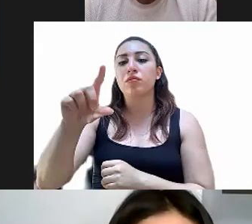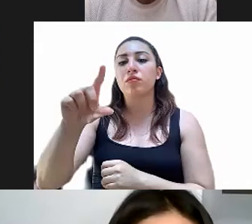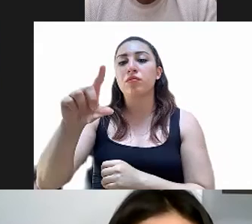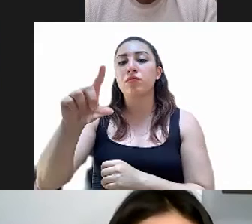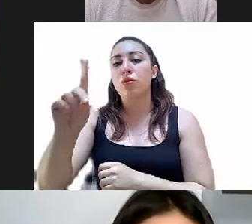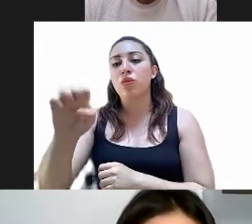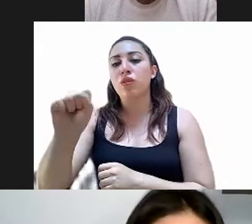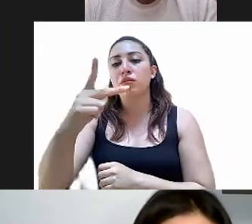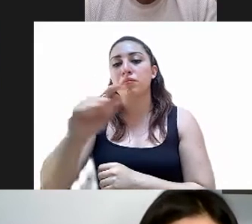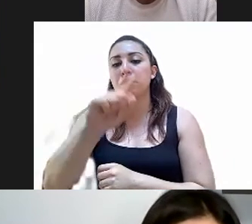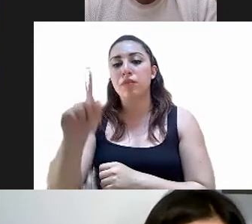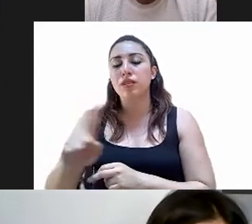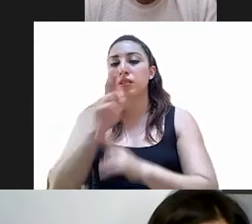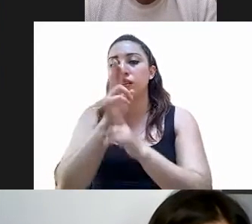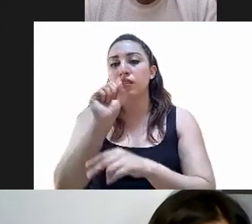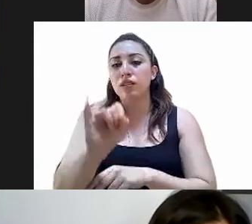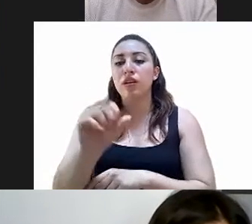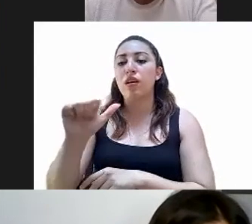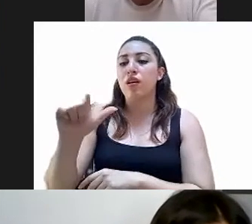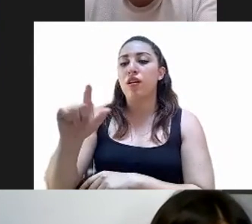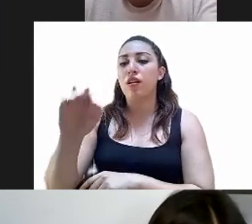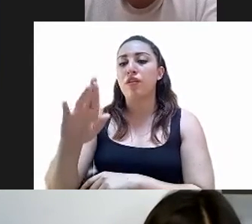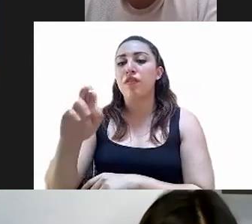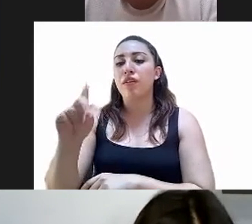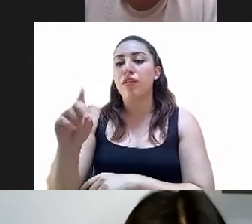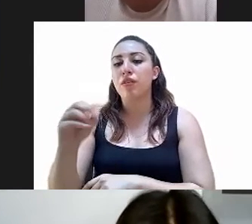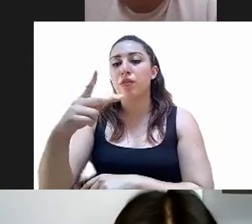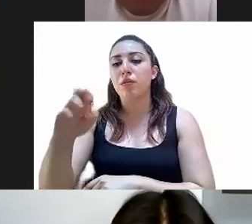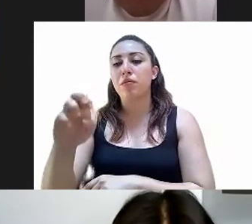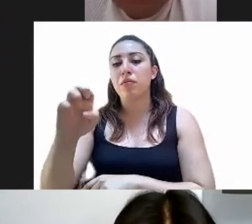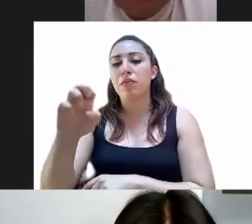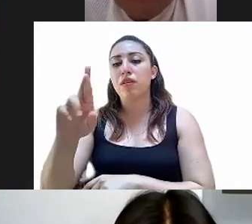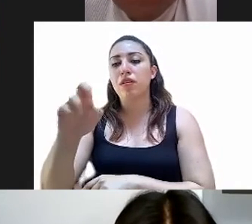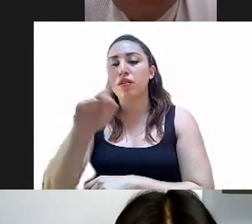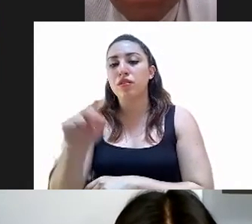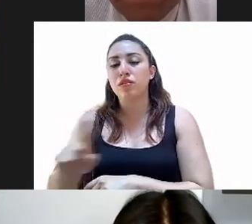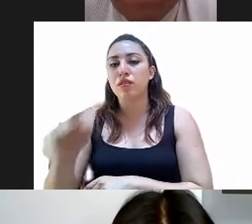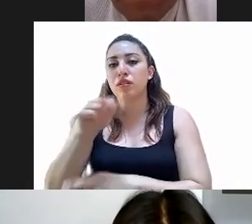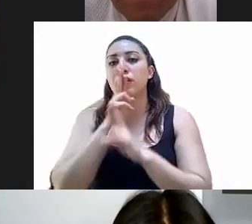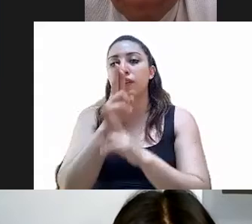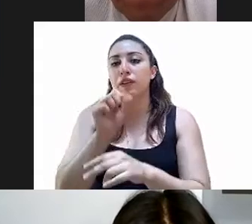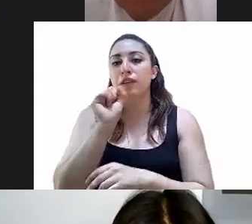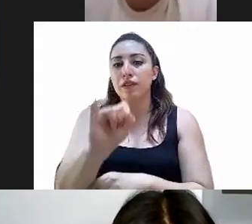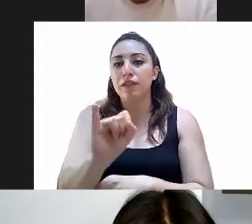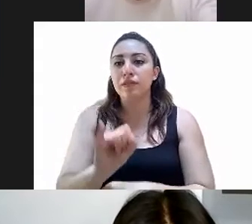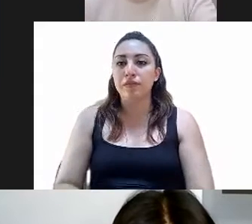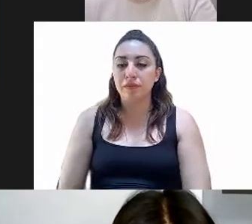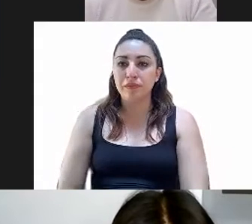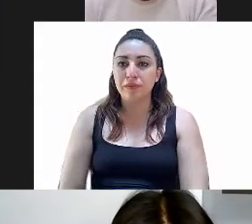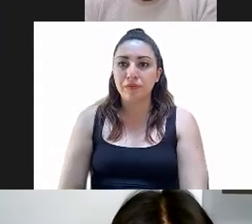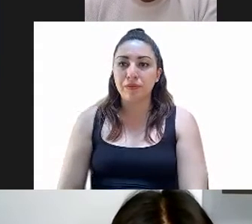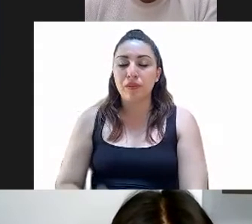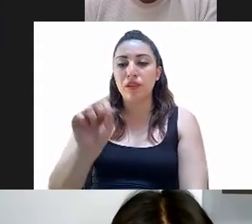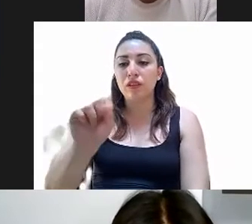Lourdes Paz, a favor. Alfredo Pérez Paredes. María Gabriela. Pérez Paredes Alfredo, a favor. María